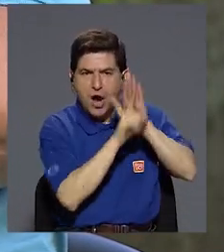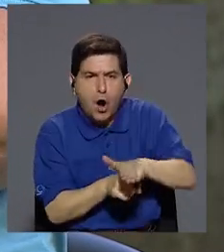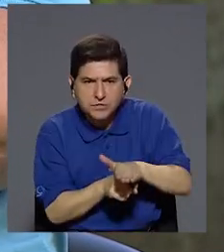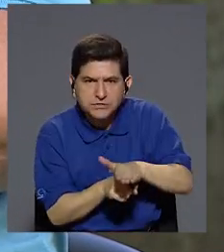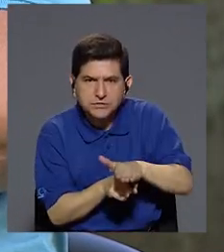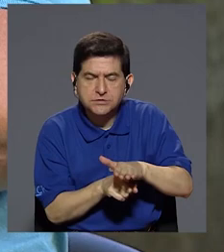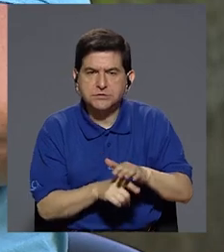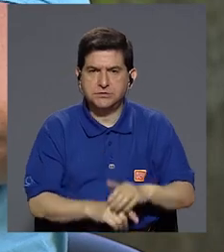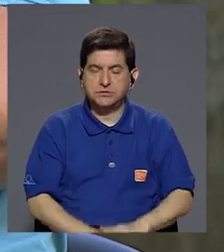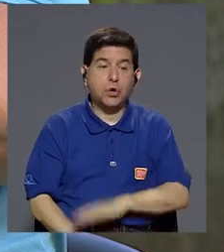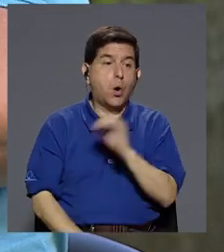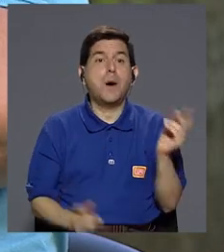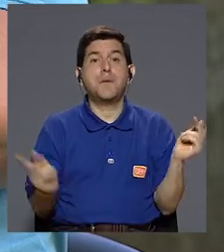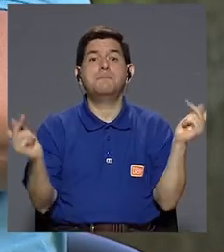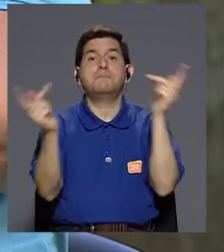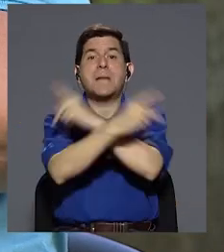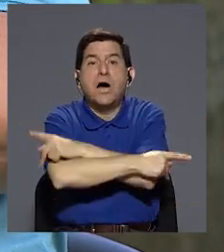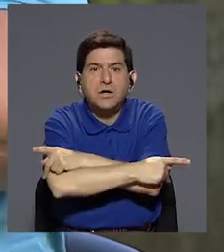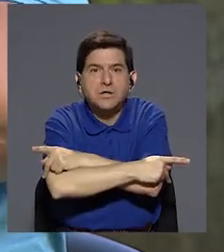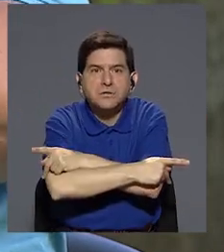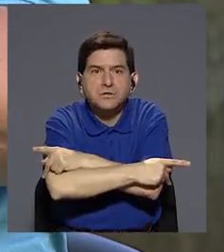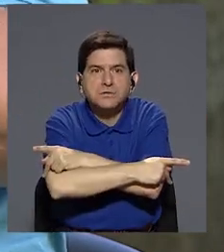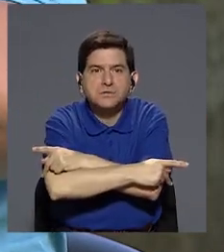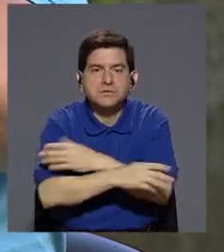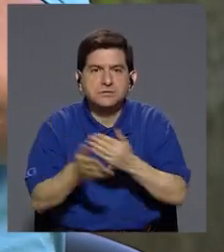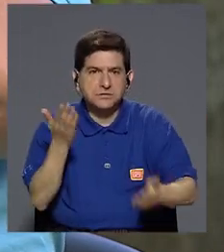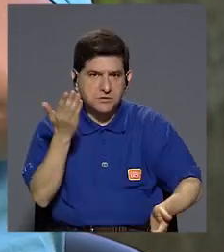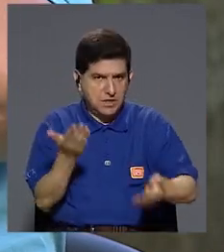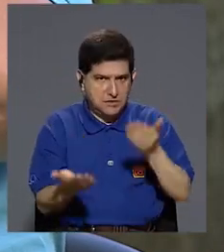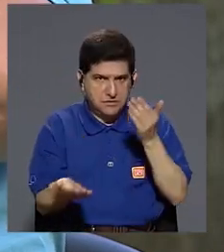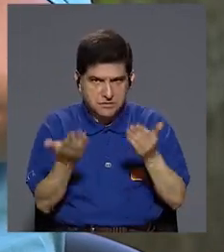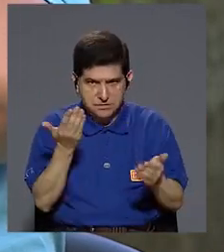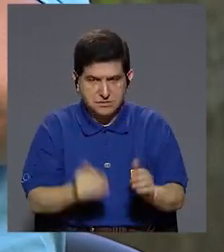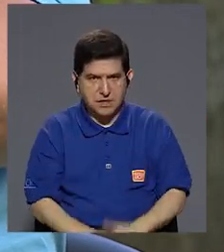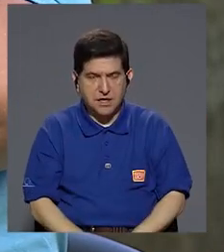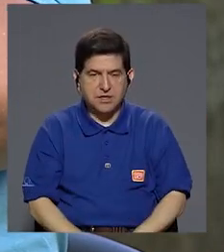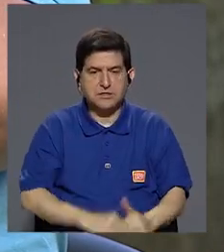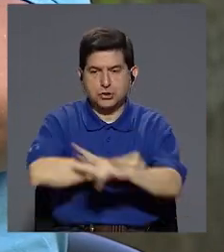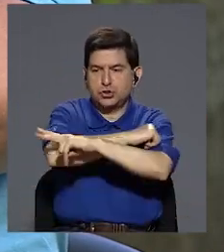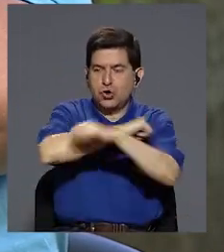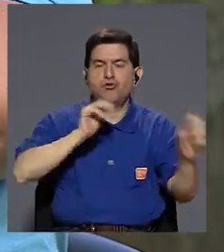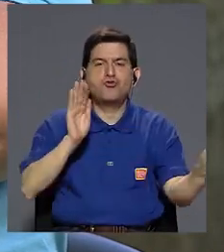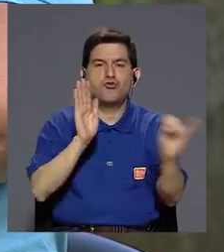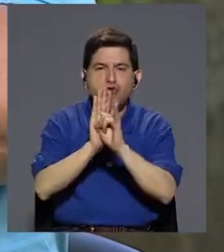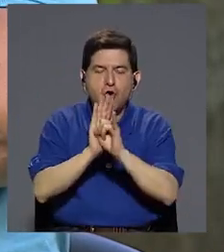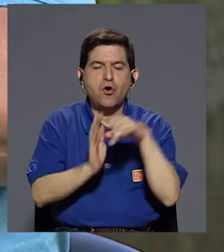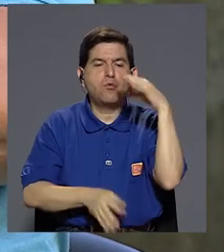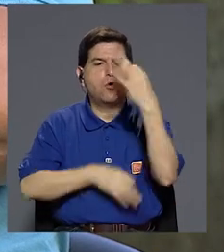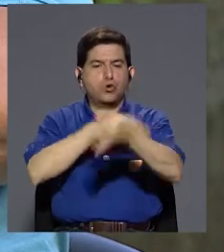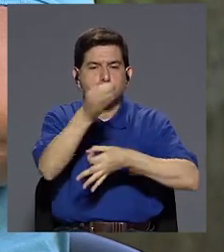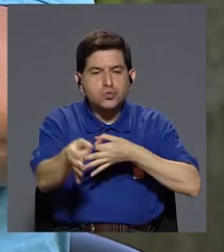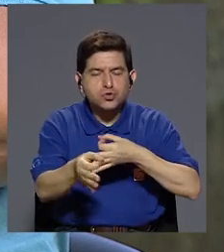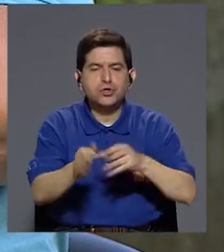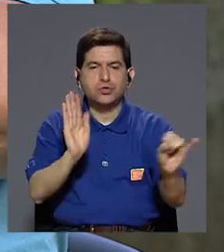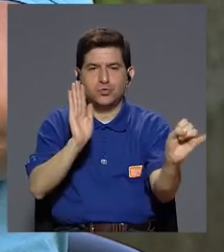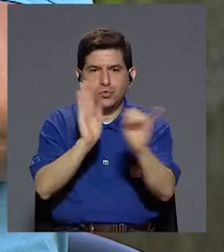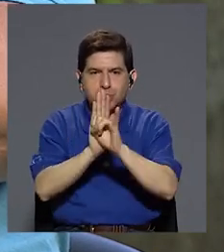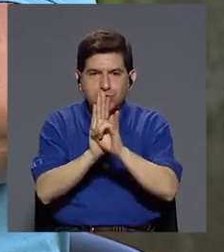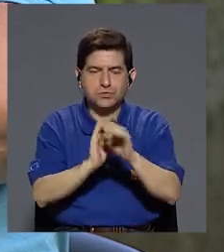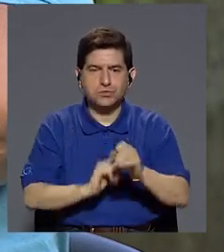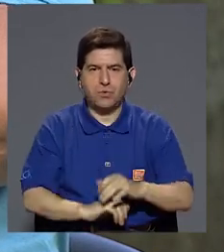o peor aún, puede caer en robo de identidad, suplantación de identidad.